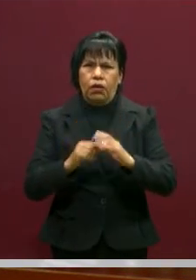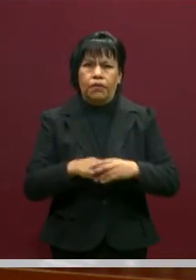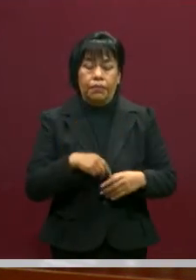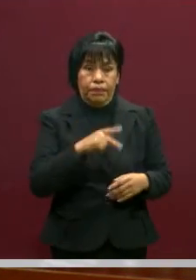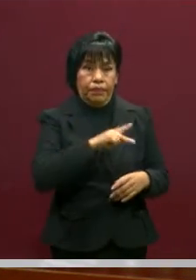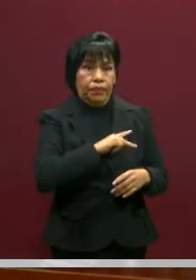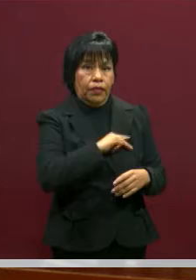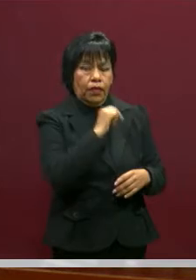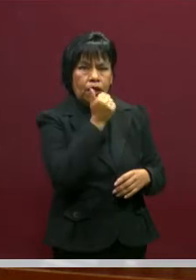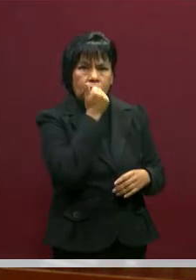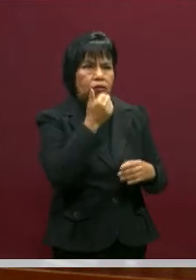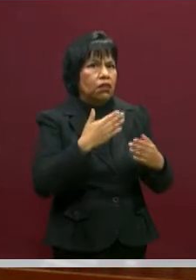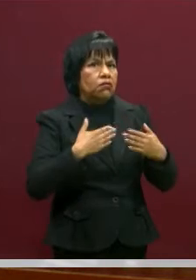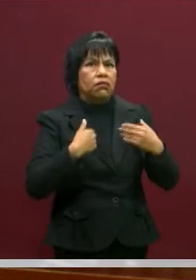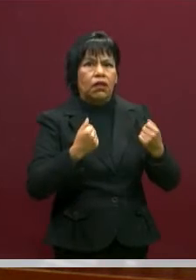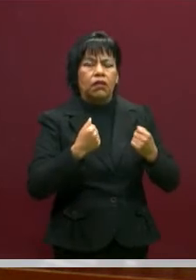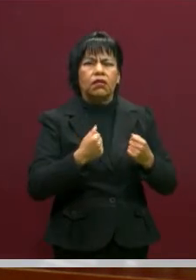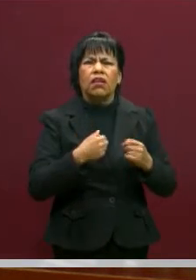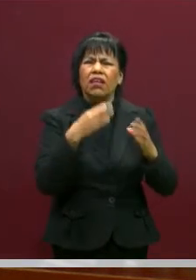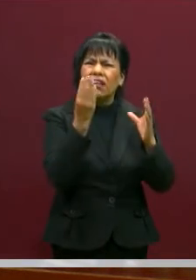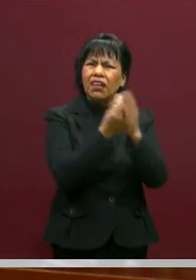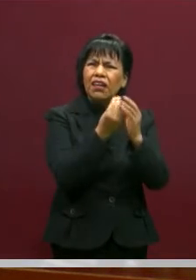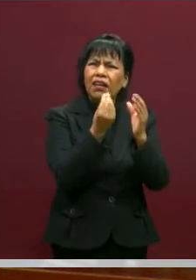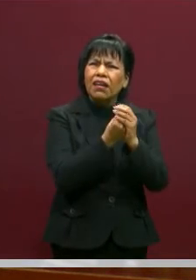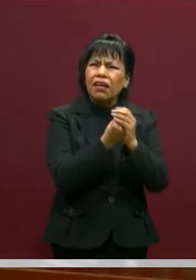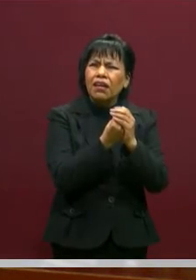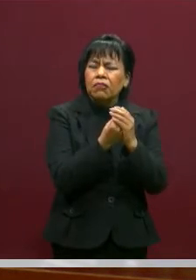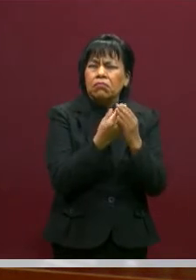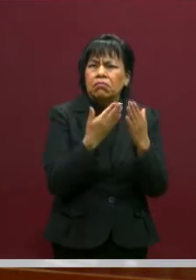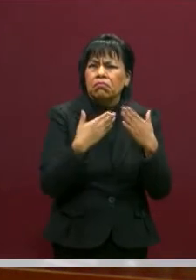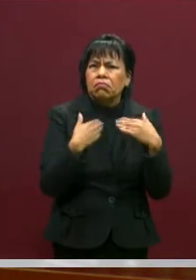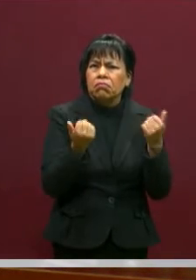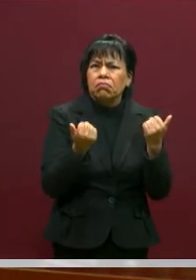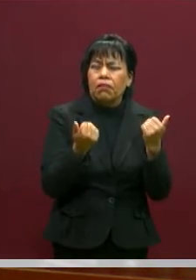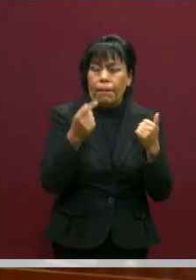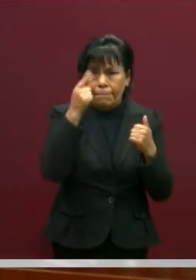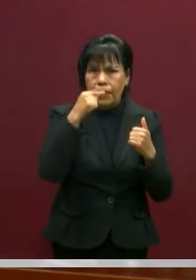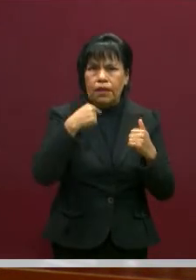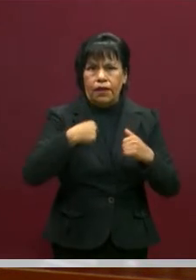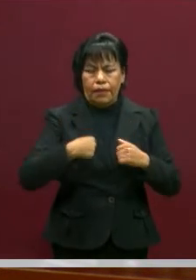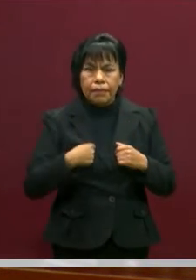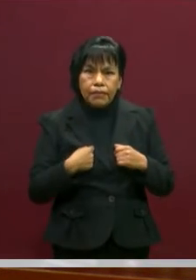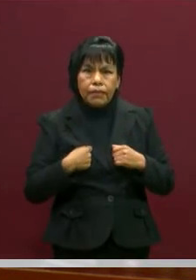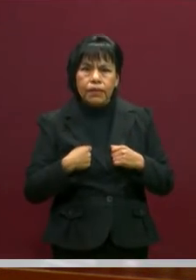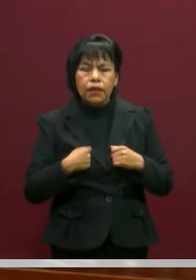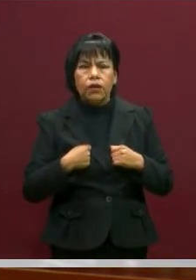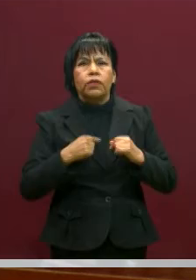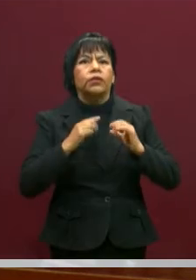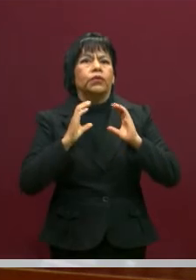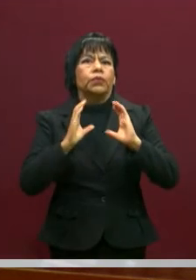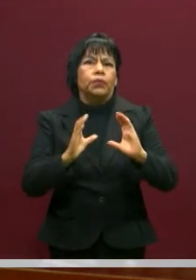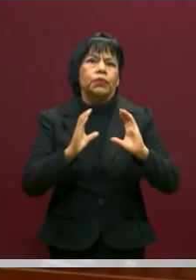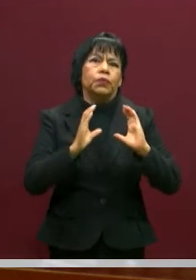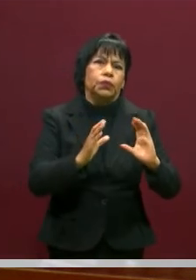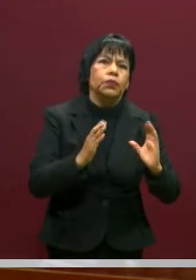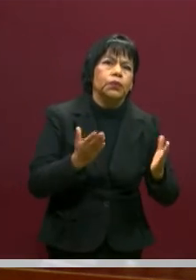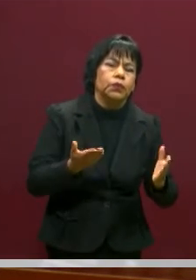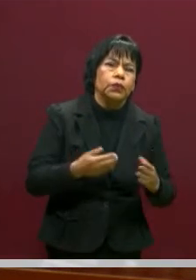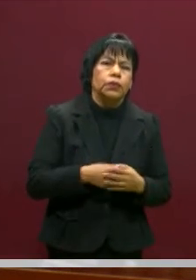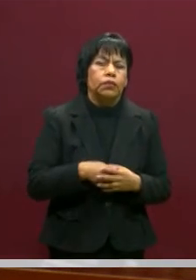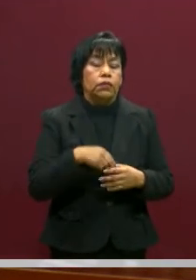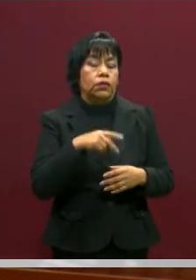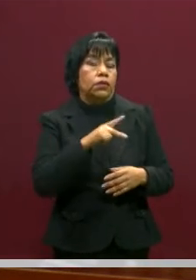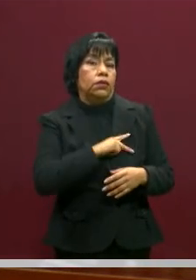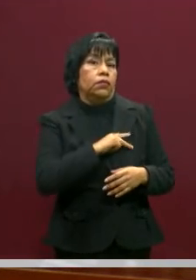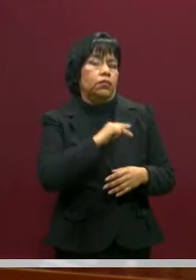Si mi alumno no está entendiendo las clases, esa es para mí una interpelación de cuidado. Si